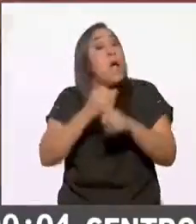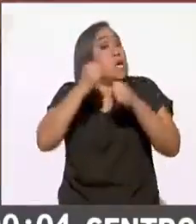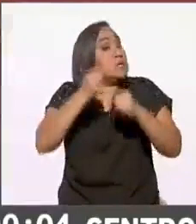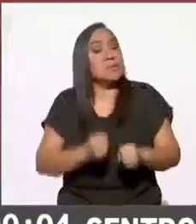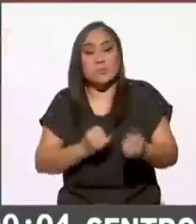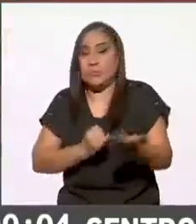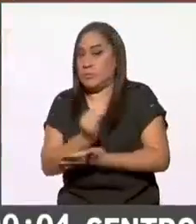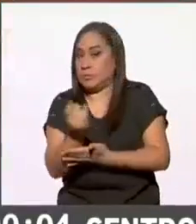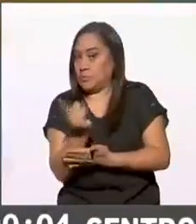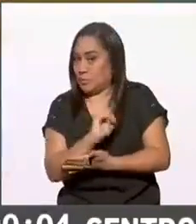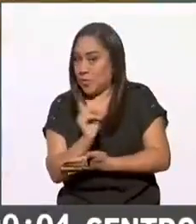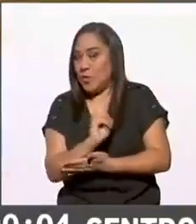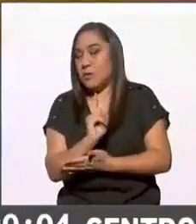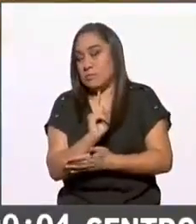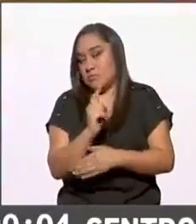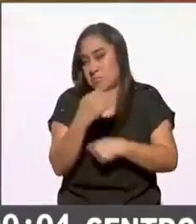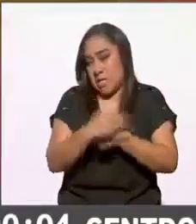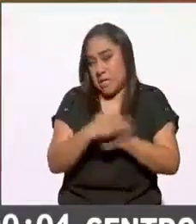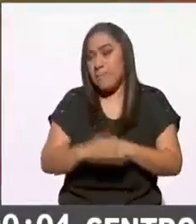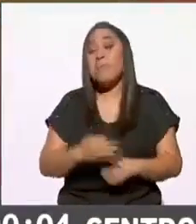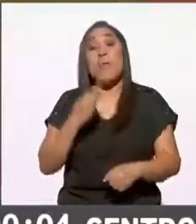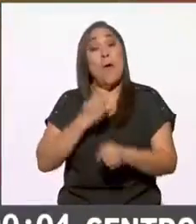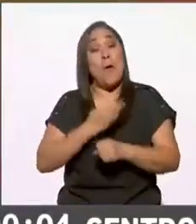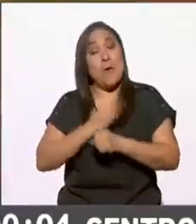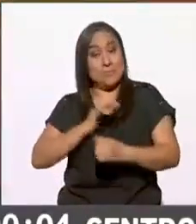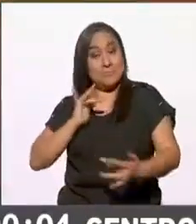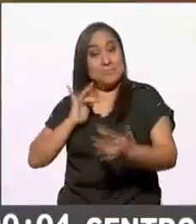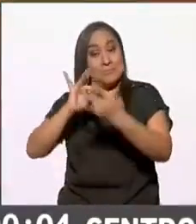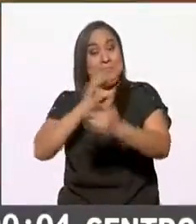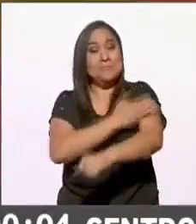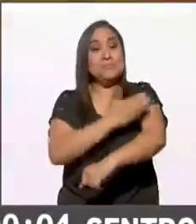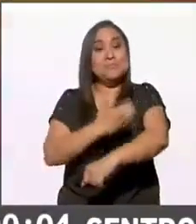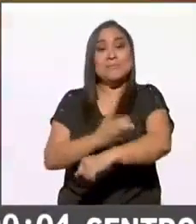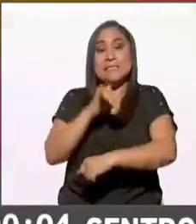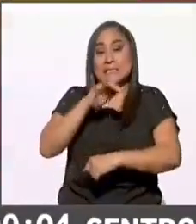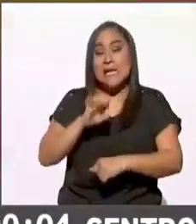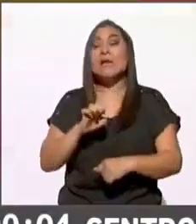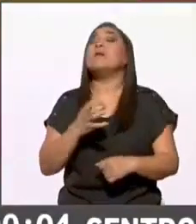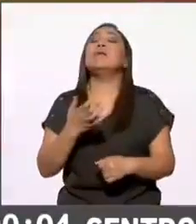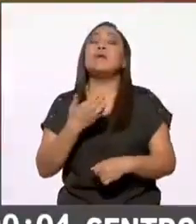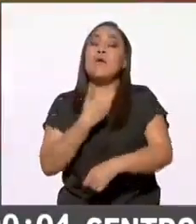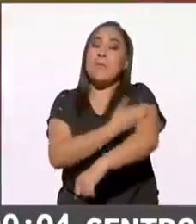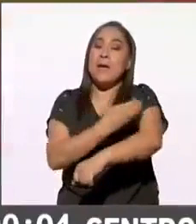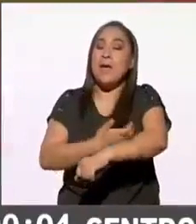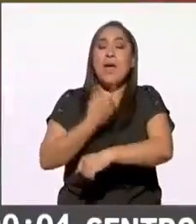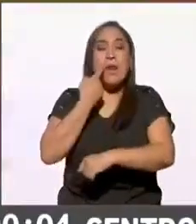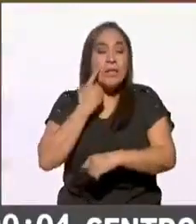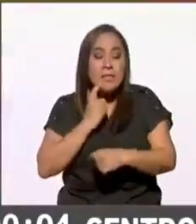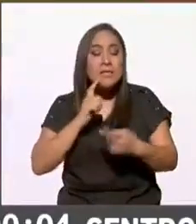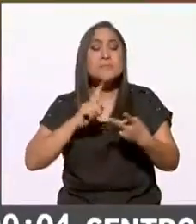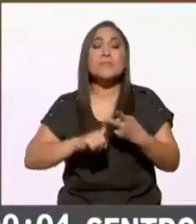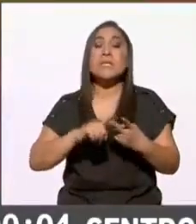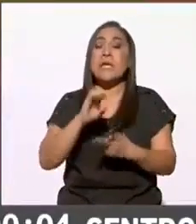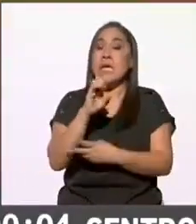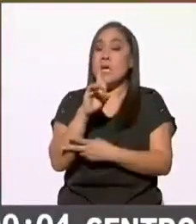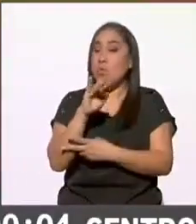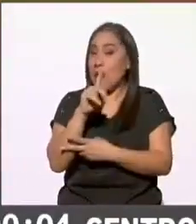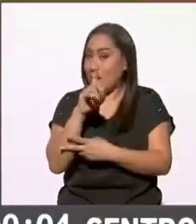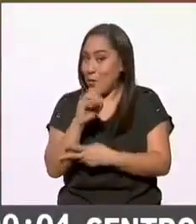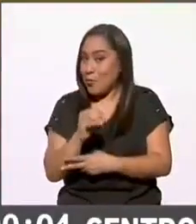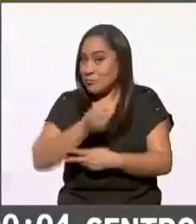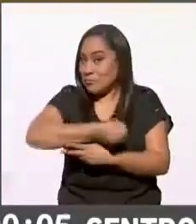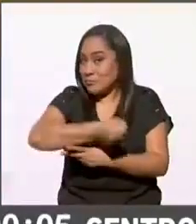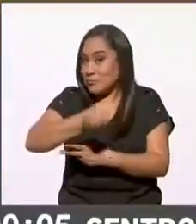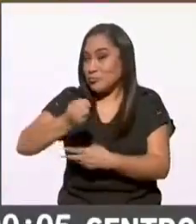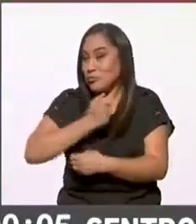ahí al Instituto Nacional Electoral nos vamos con nuestros compañeros Leticia Carvajal también está ahí Eduardo Quevedo los saludamos